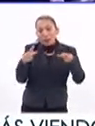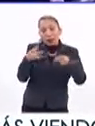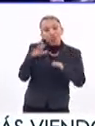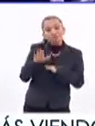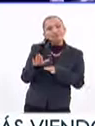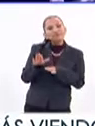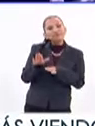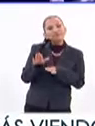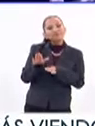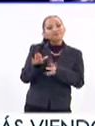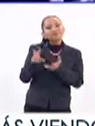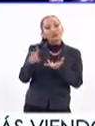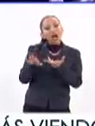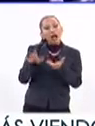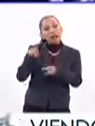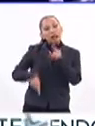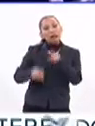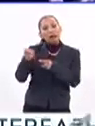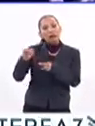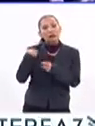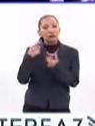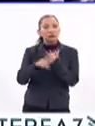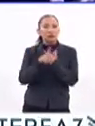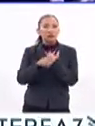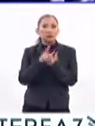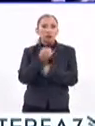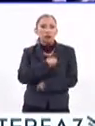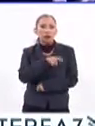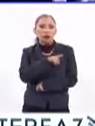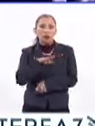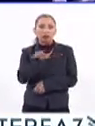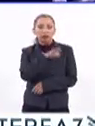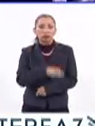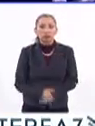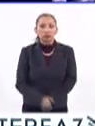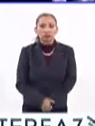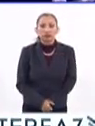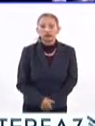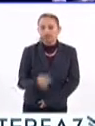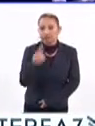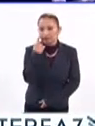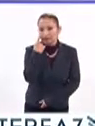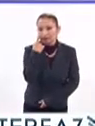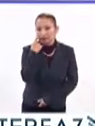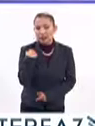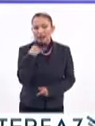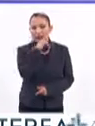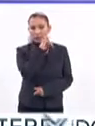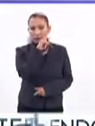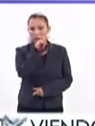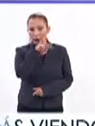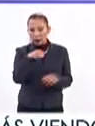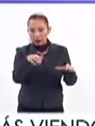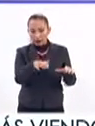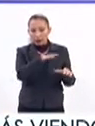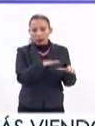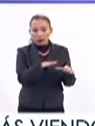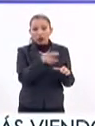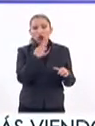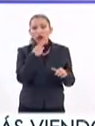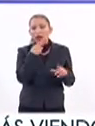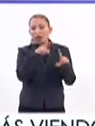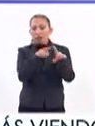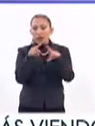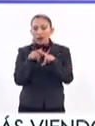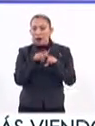para contrarrestar este problema que tenemos en nuestra sociedad? Pues mira, en el Instituto Politécnico Nacional se